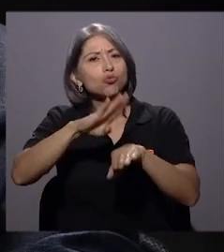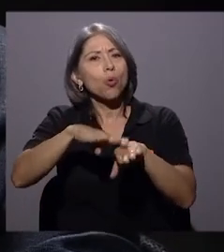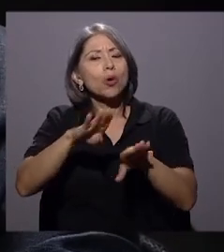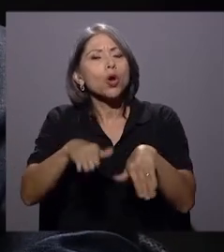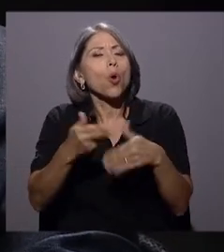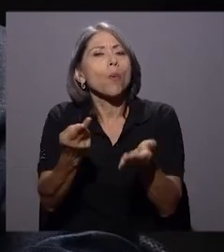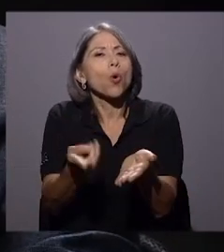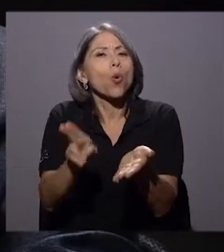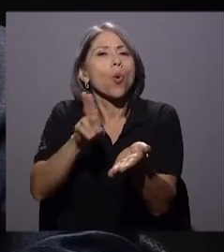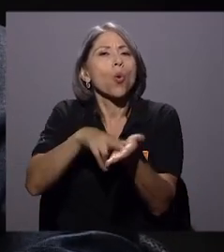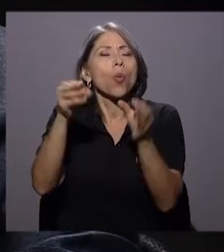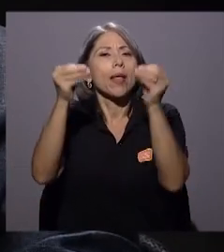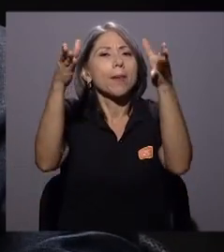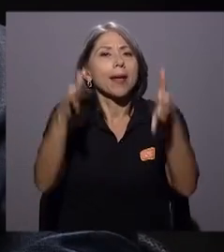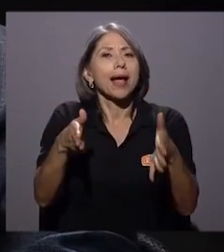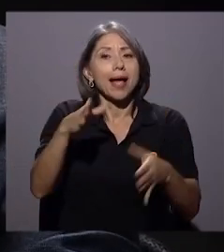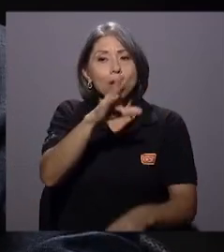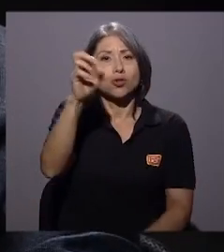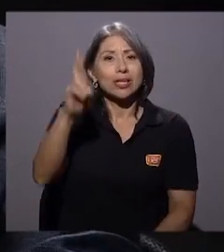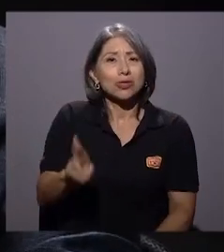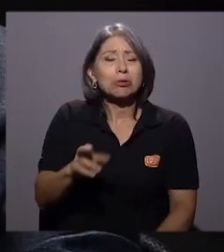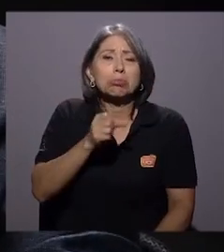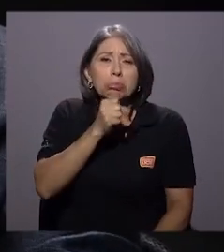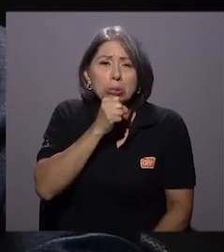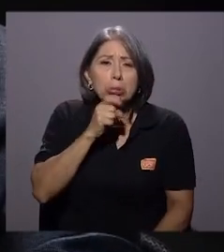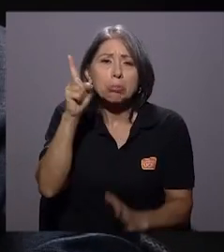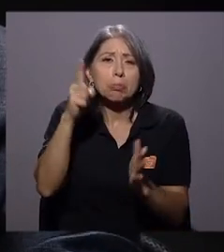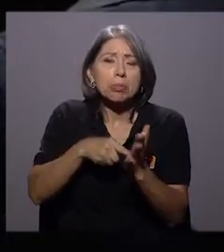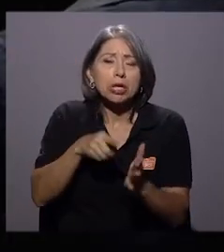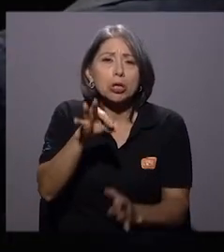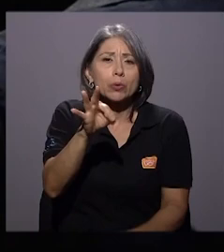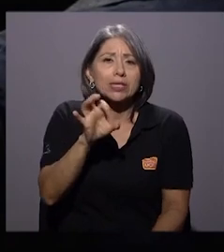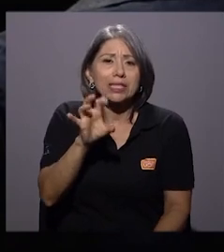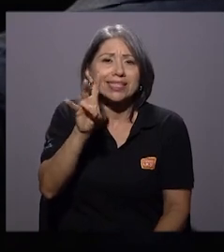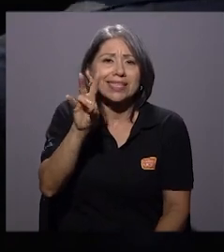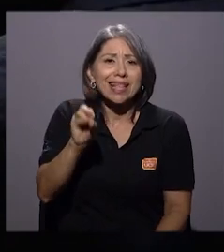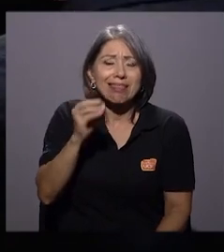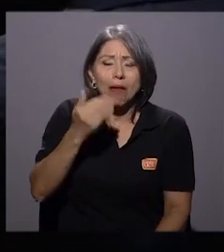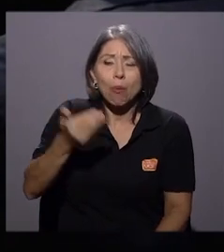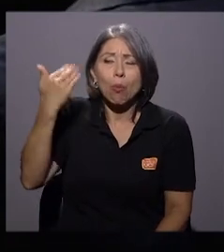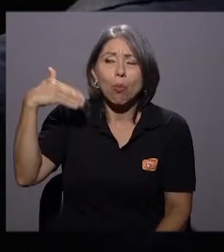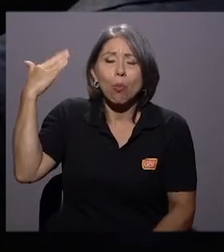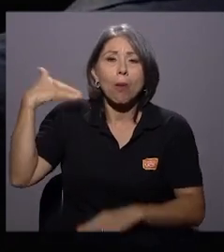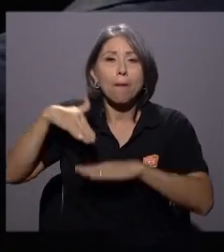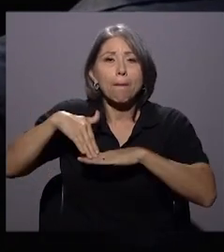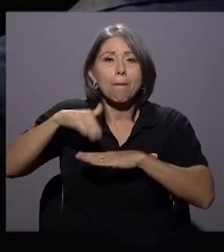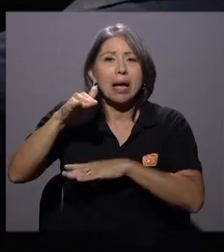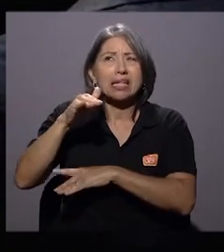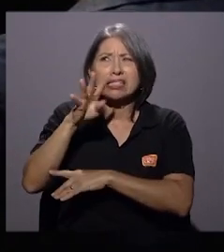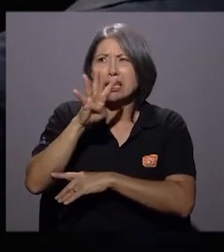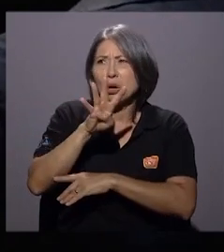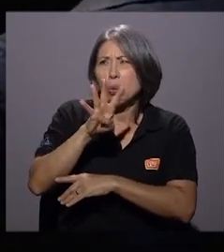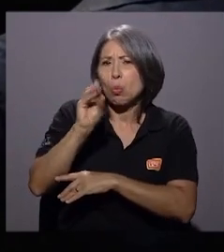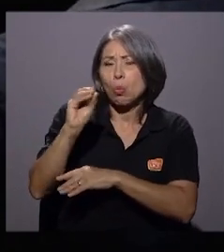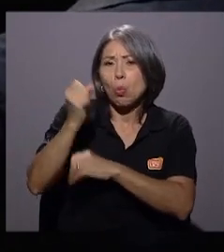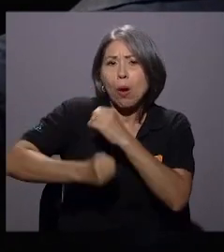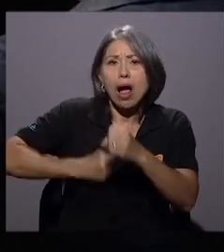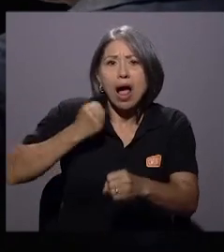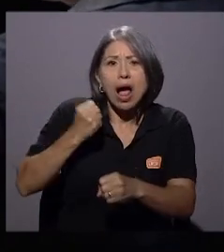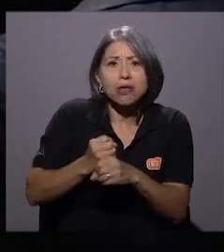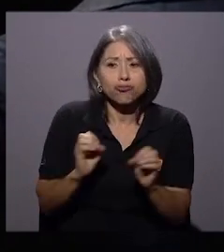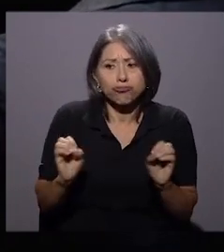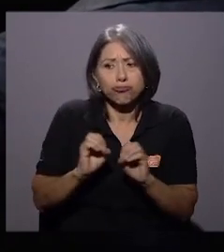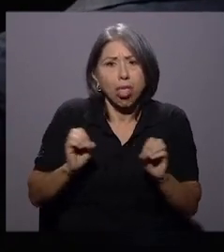maestros y profesores en Costa Rica data de 1970. Es decir, tenemos más de 40 y resto de años de no